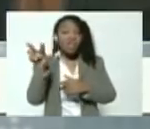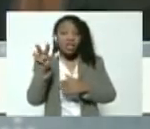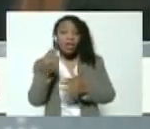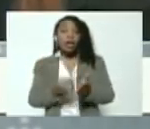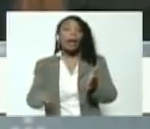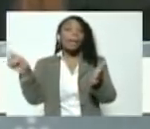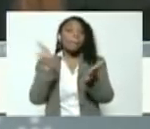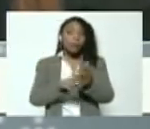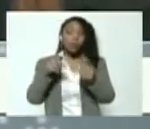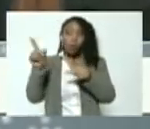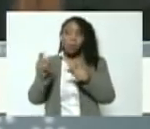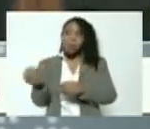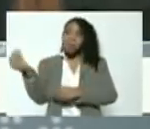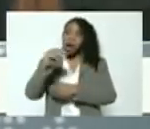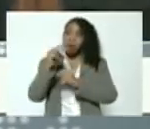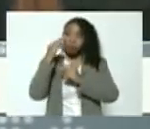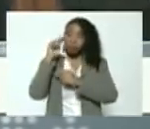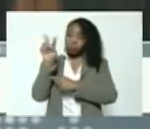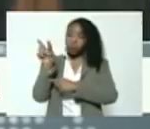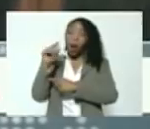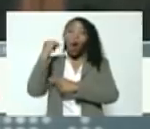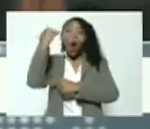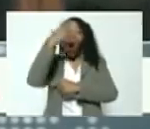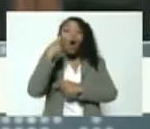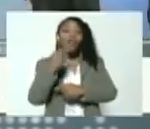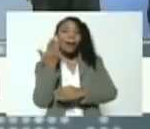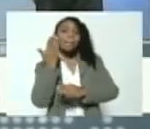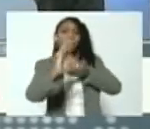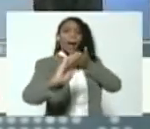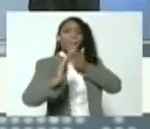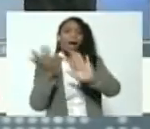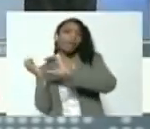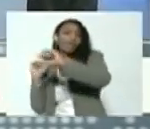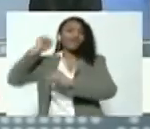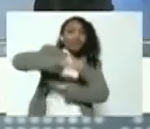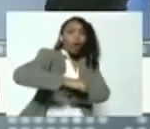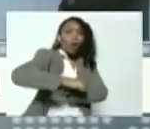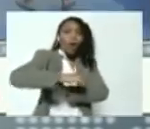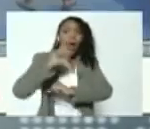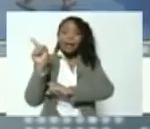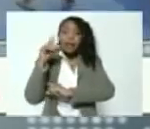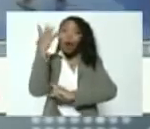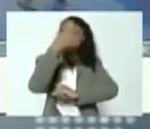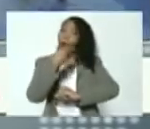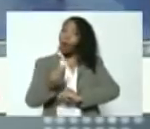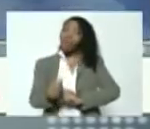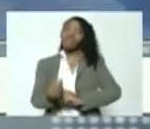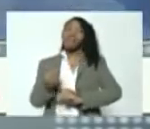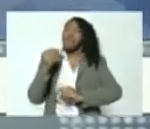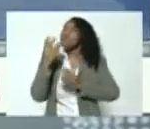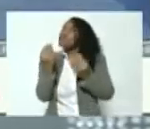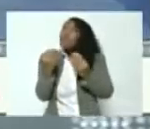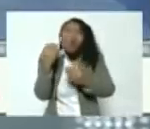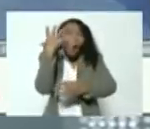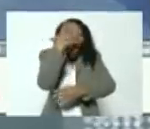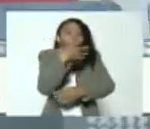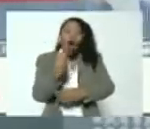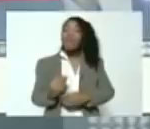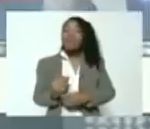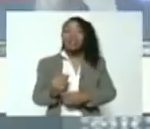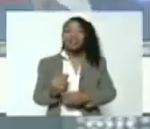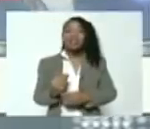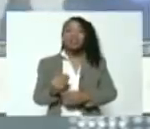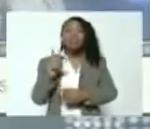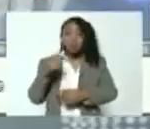televisión me impresioné más. Estos jóvenes karatekas y yudokas. Jovencitos, jovencitos, jovencitos. Estoy seguro